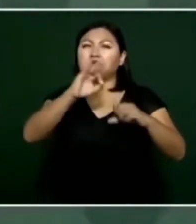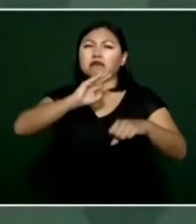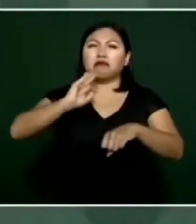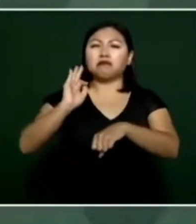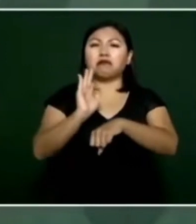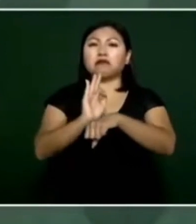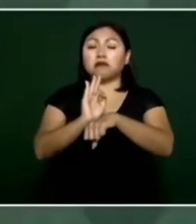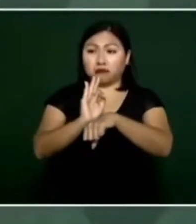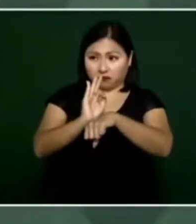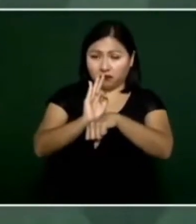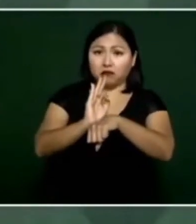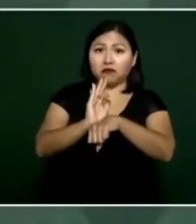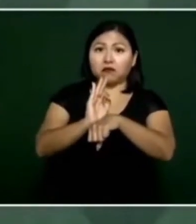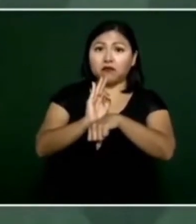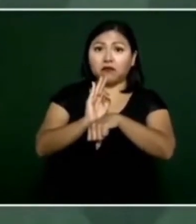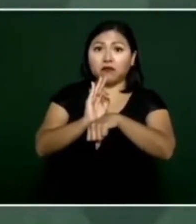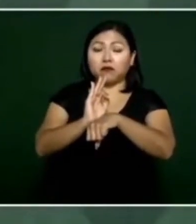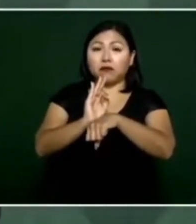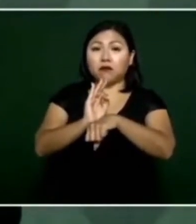no es